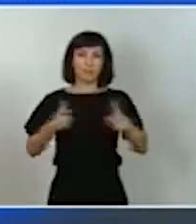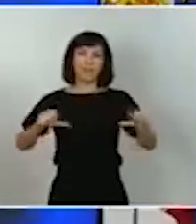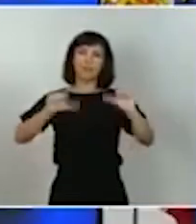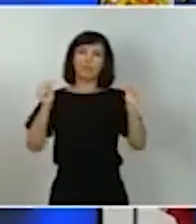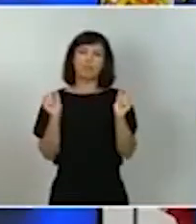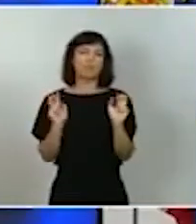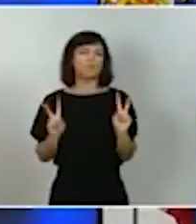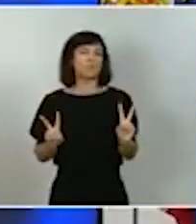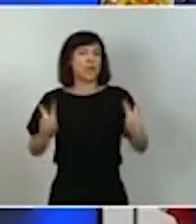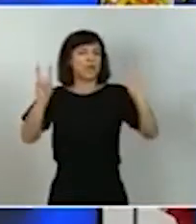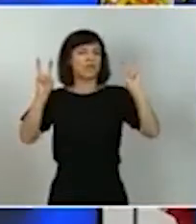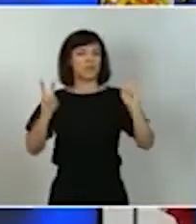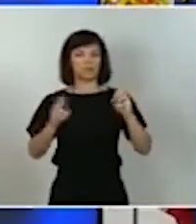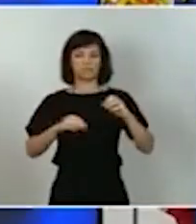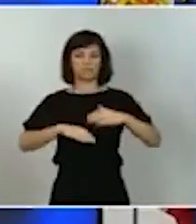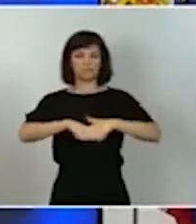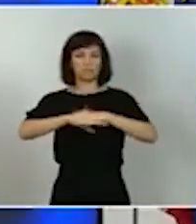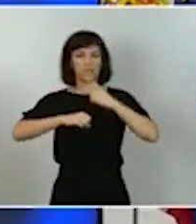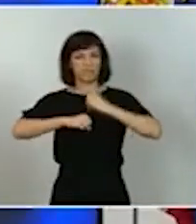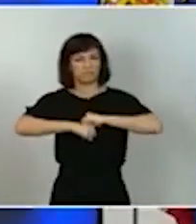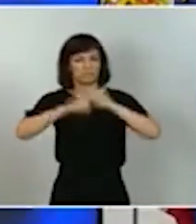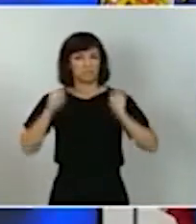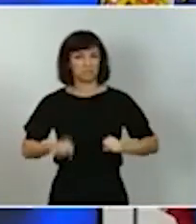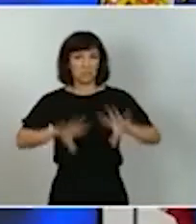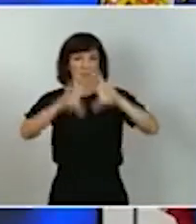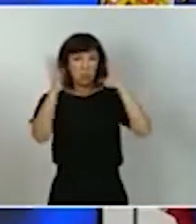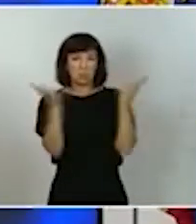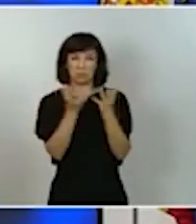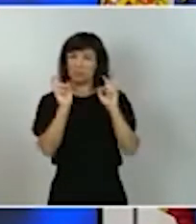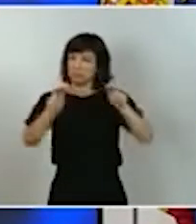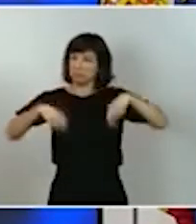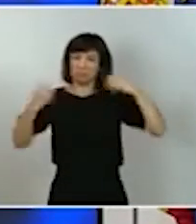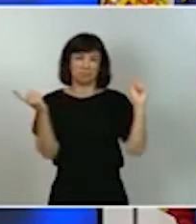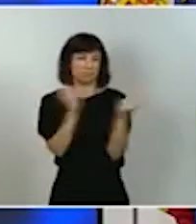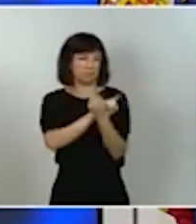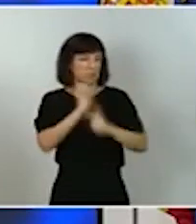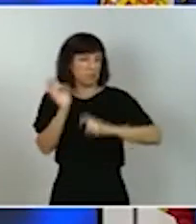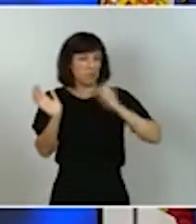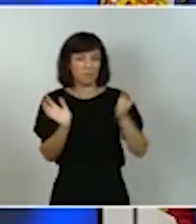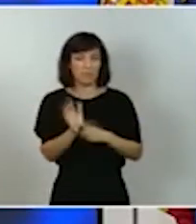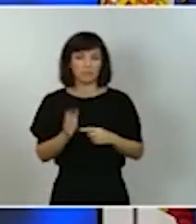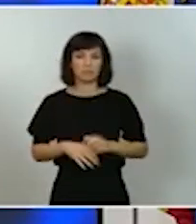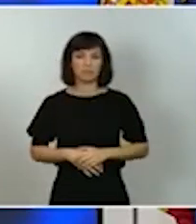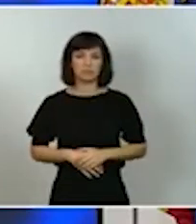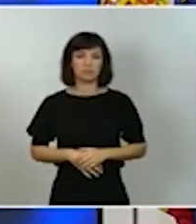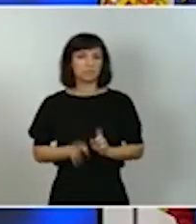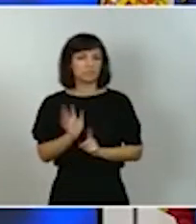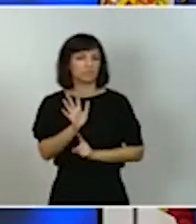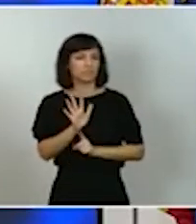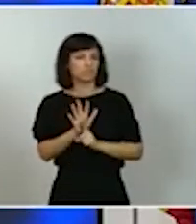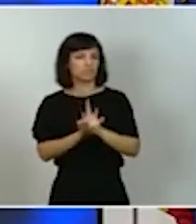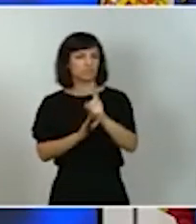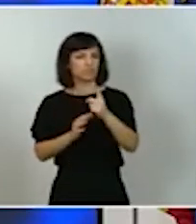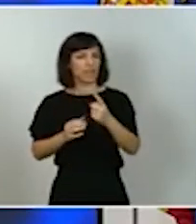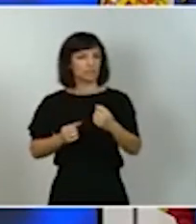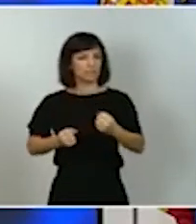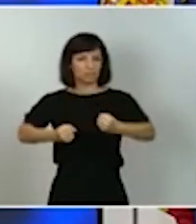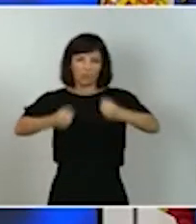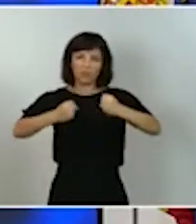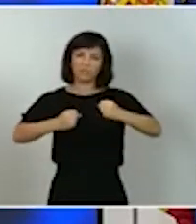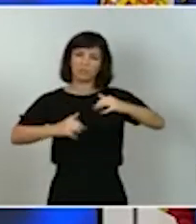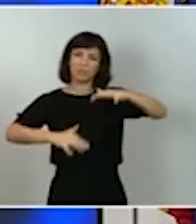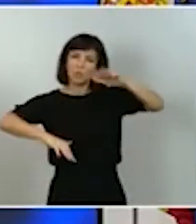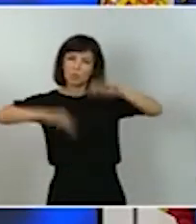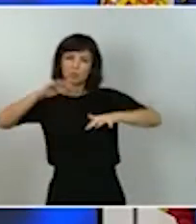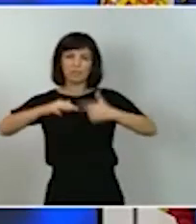en un mundo que ha cambiado completamente, una forma de crecer mucho más fuerte y justa, más competitiva, pero también más